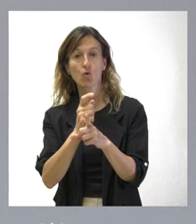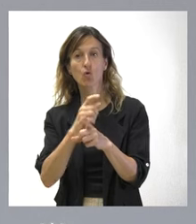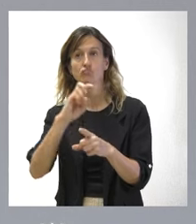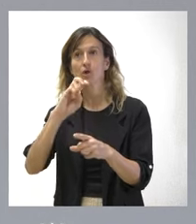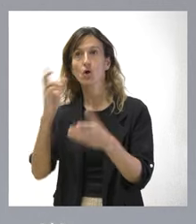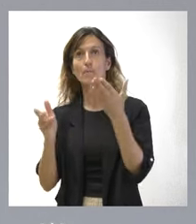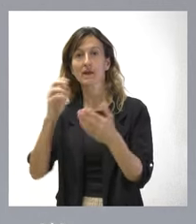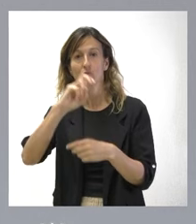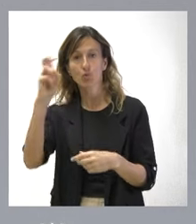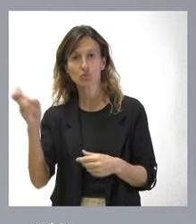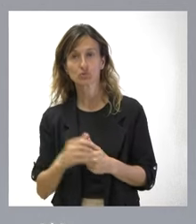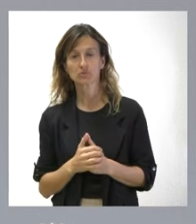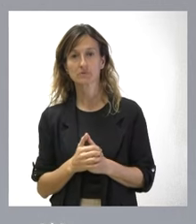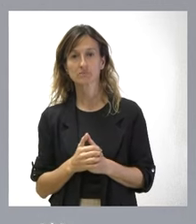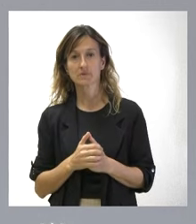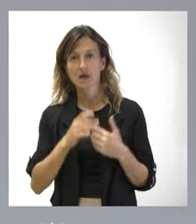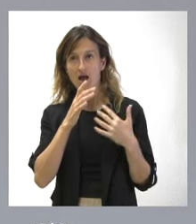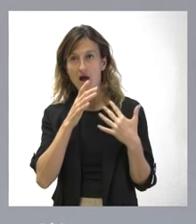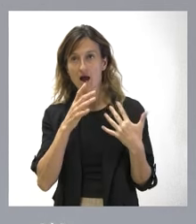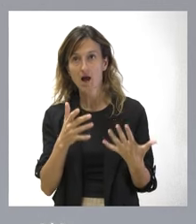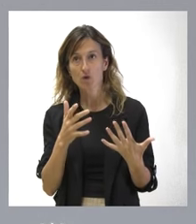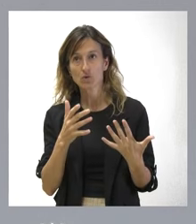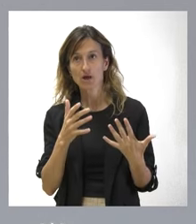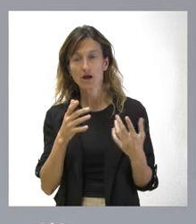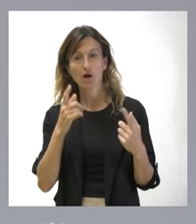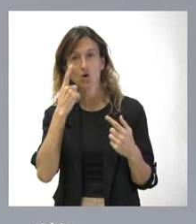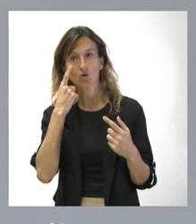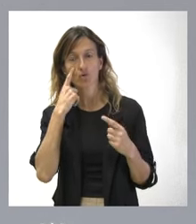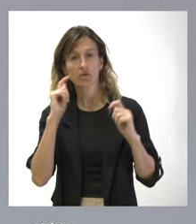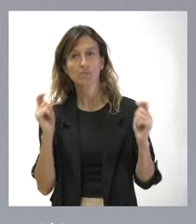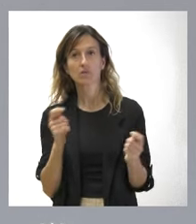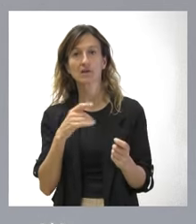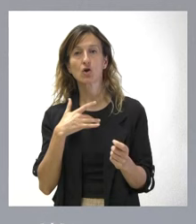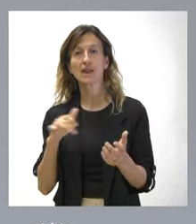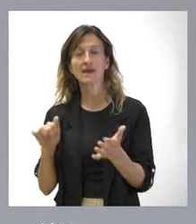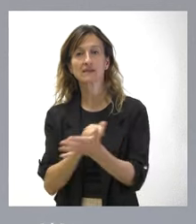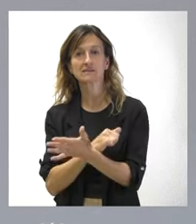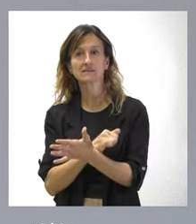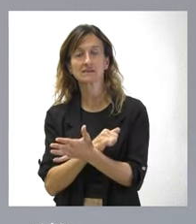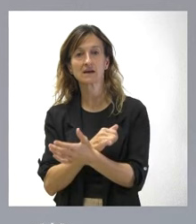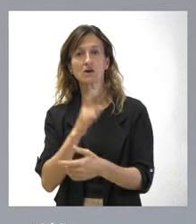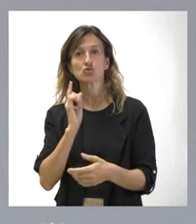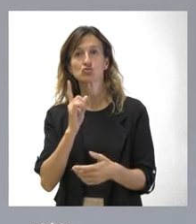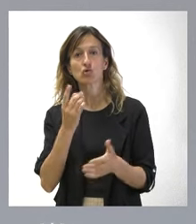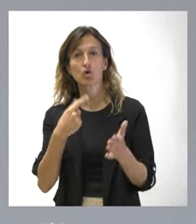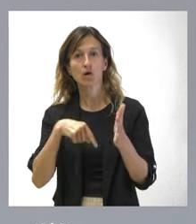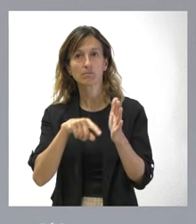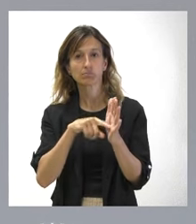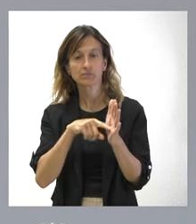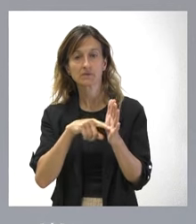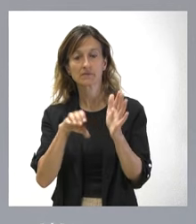otros, en la actualidad que se conozca públicamente sobre la ley de amnistía solo hay planteada una cuestión de